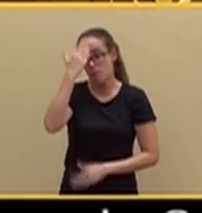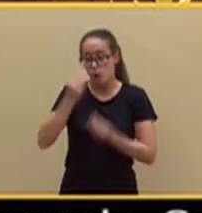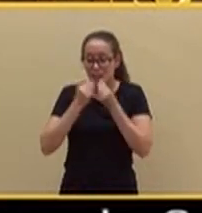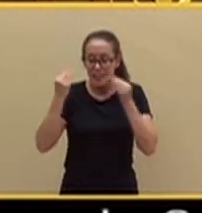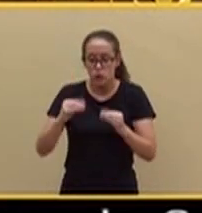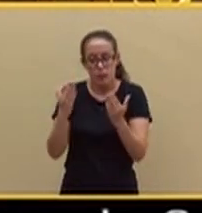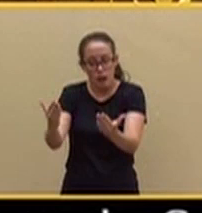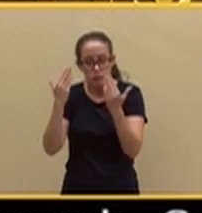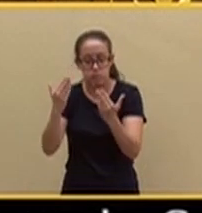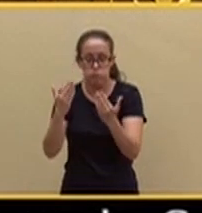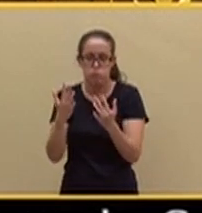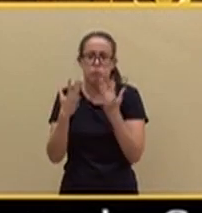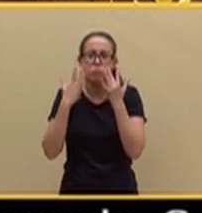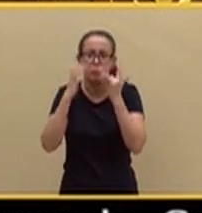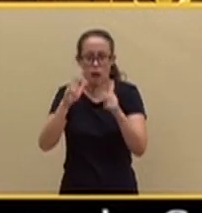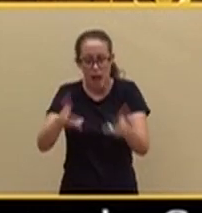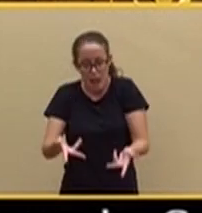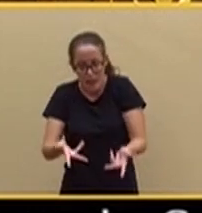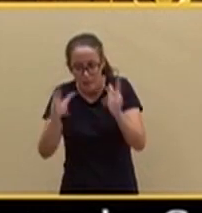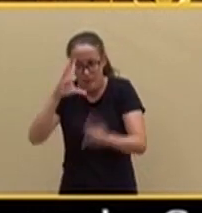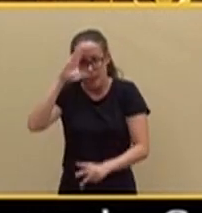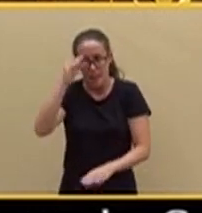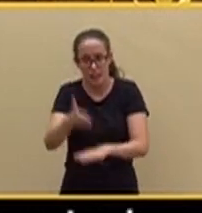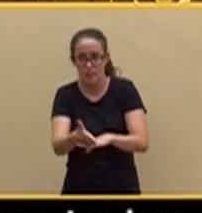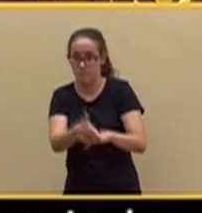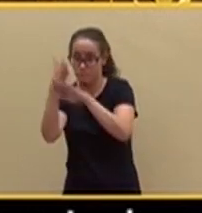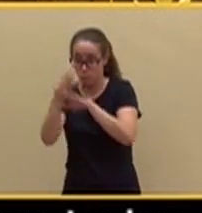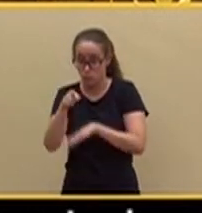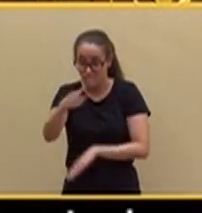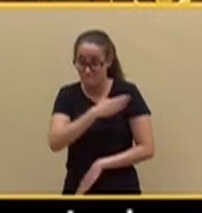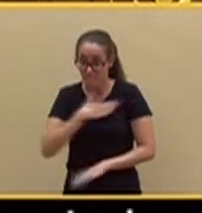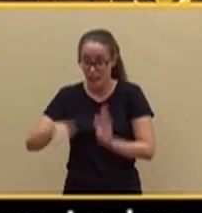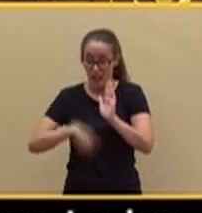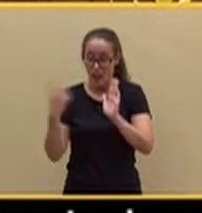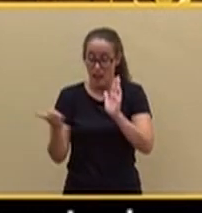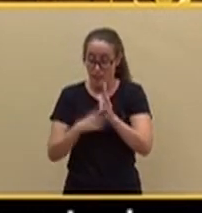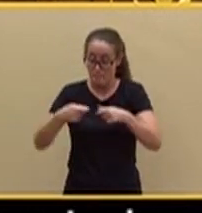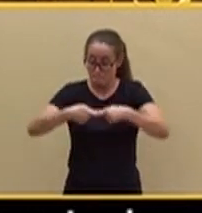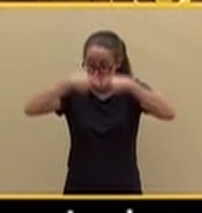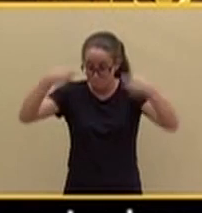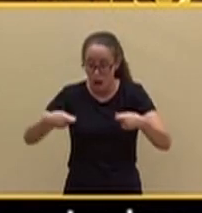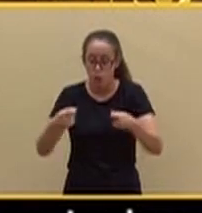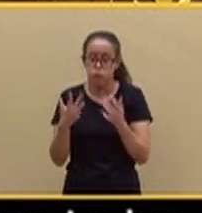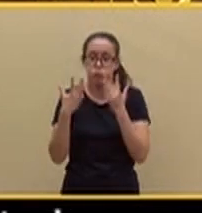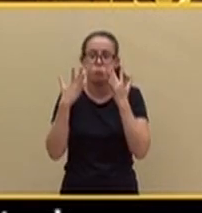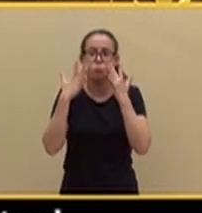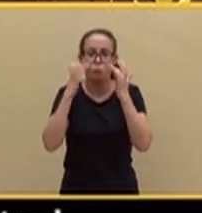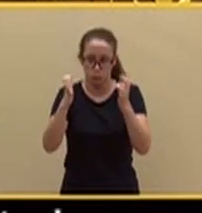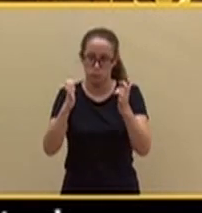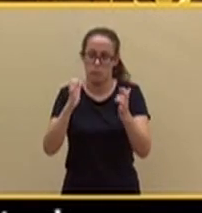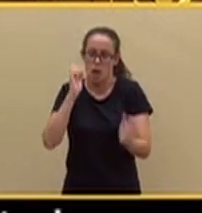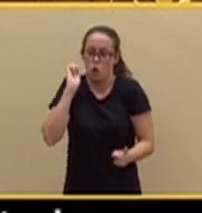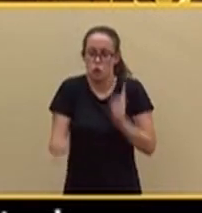además de un insulto a la inteligencia. Y su propuesta de ampliarla es la iniciativa más totalitaria que ha escuchado esta Cámara desde los viejos